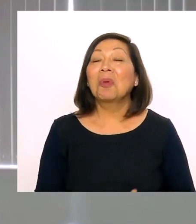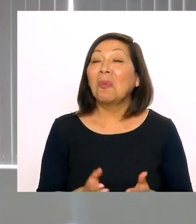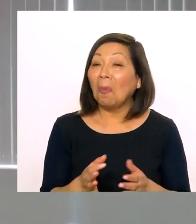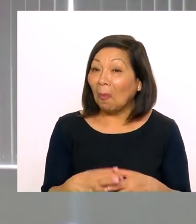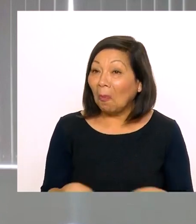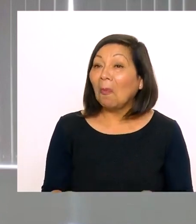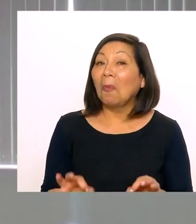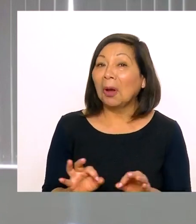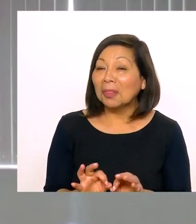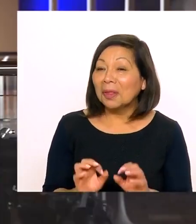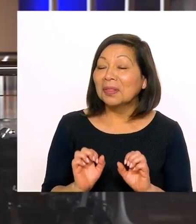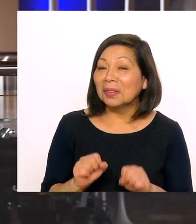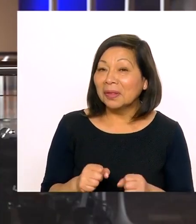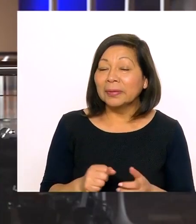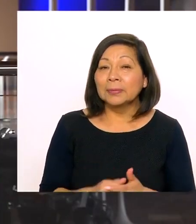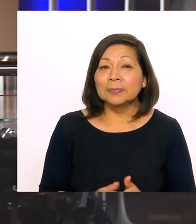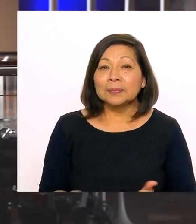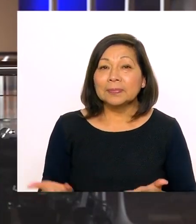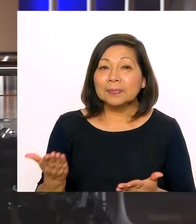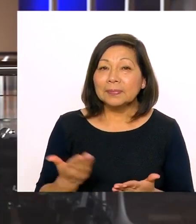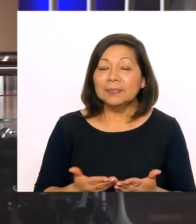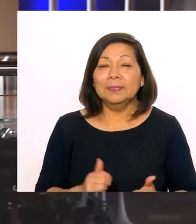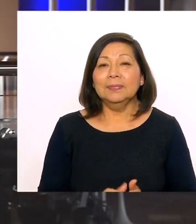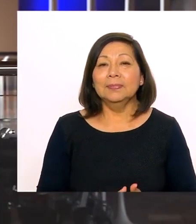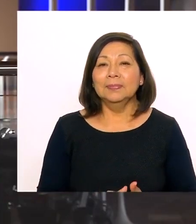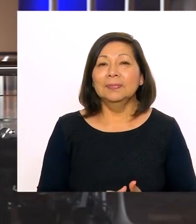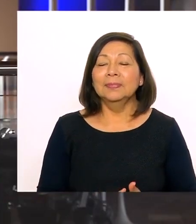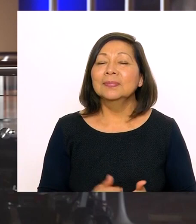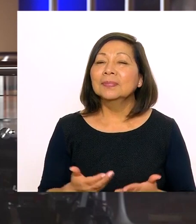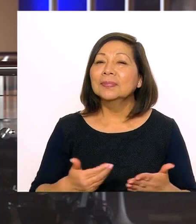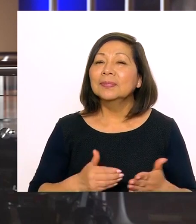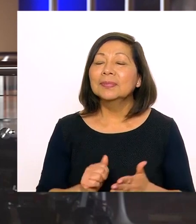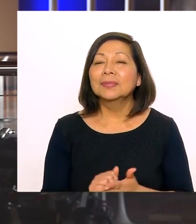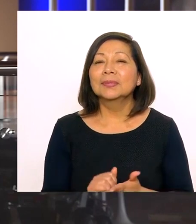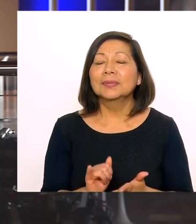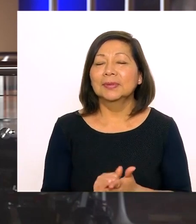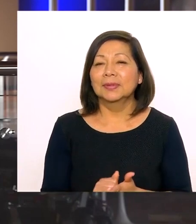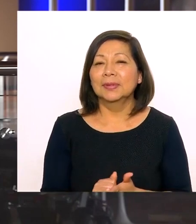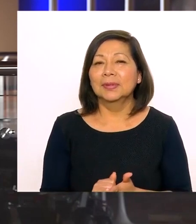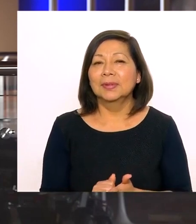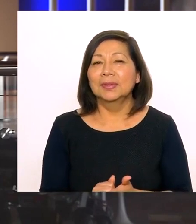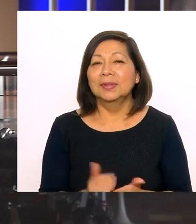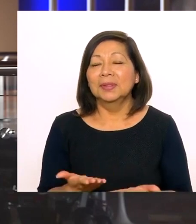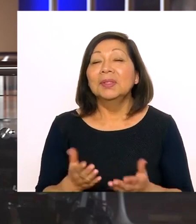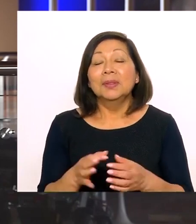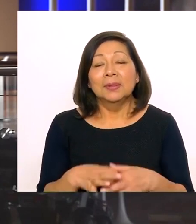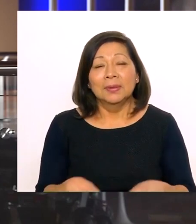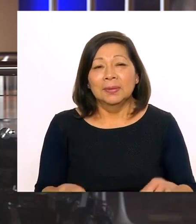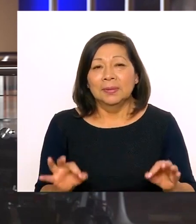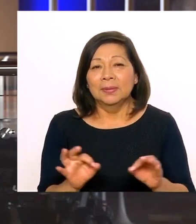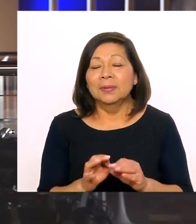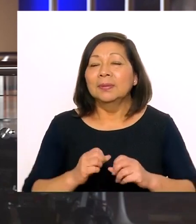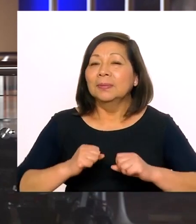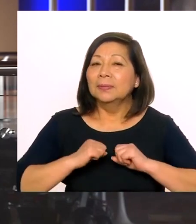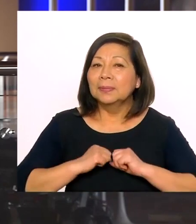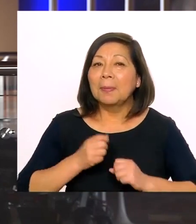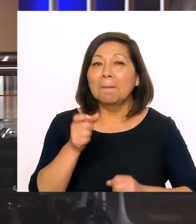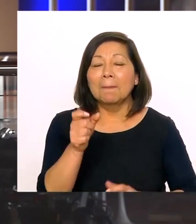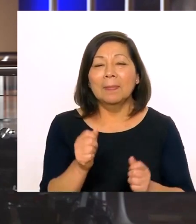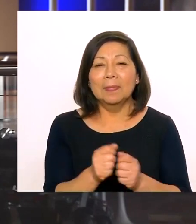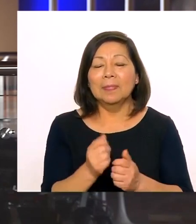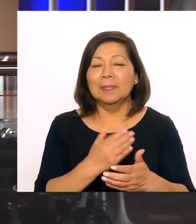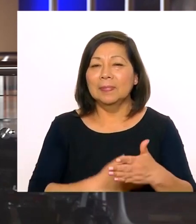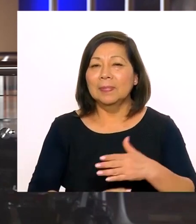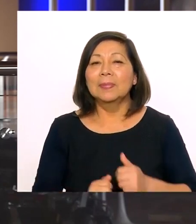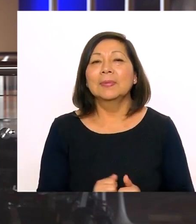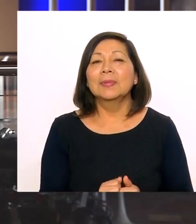esta verdadera inclusión. Todo esto es muy importante y especialmente justo han hablado acerca de lo que es la